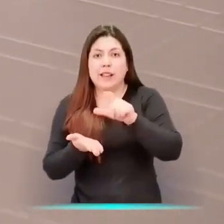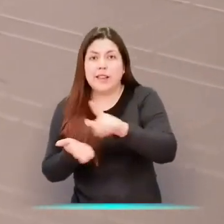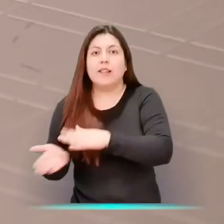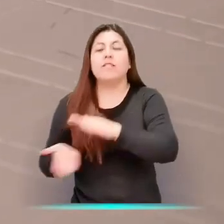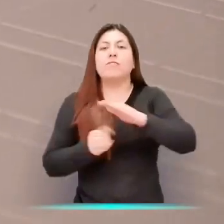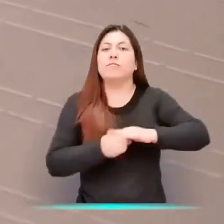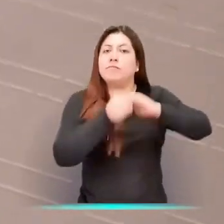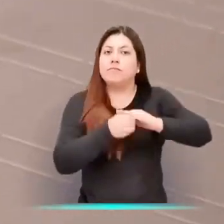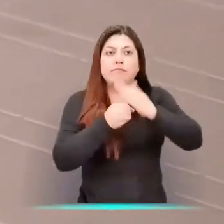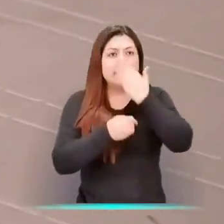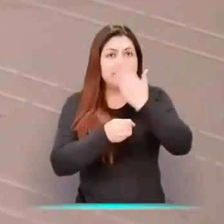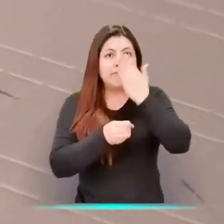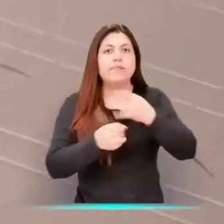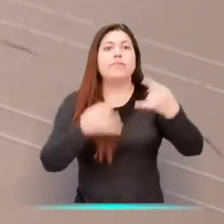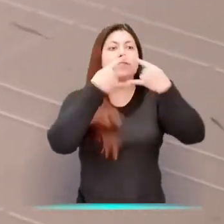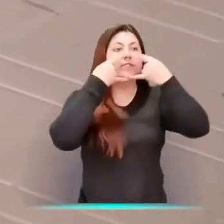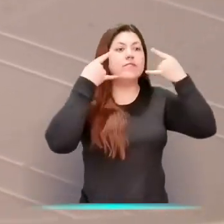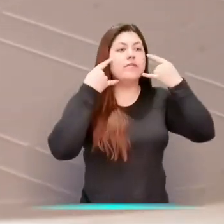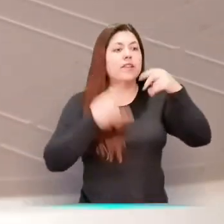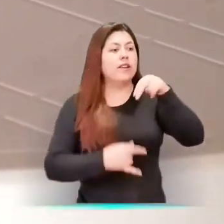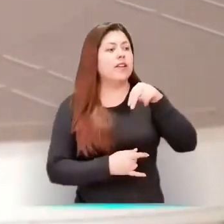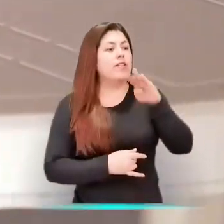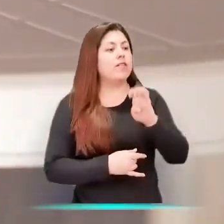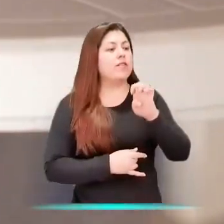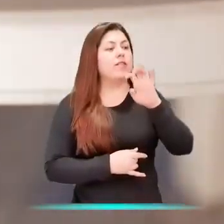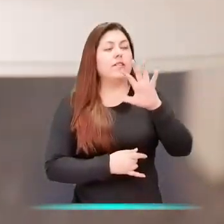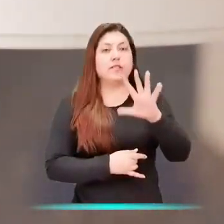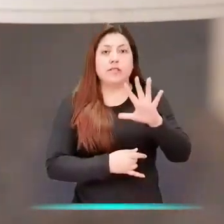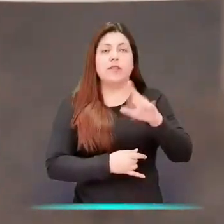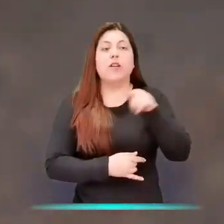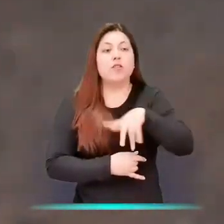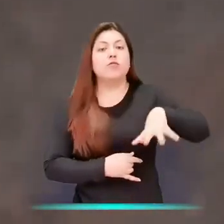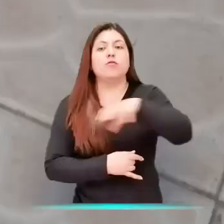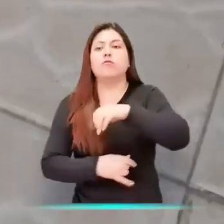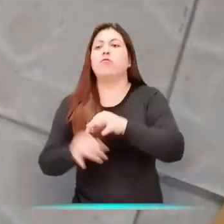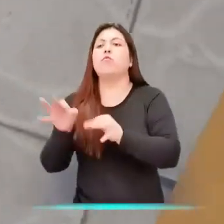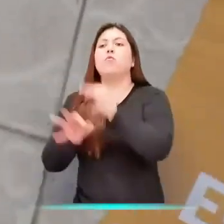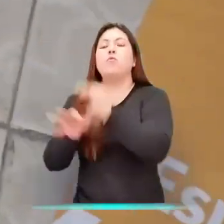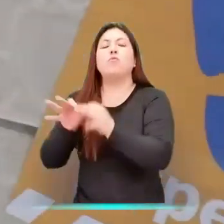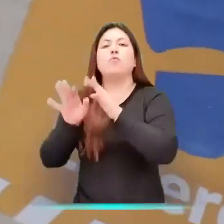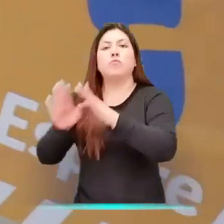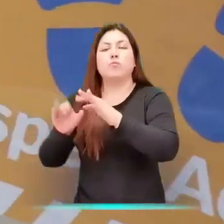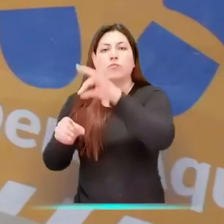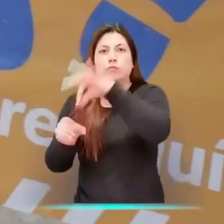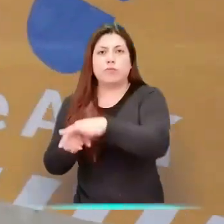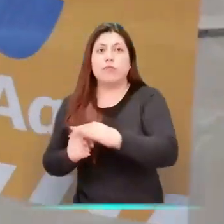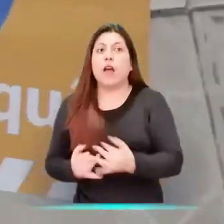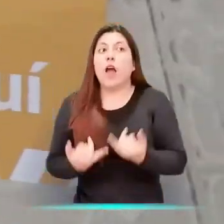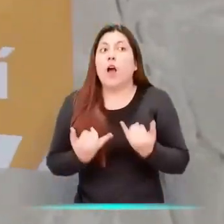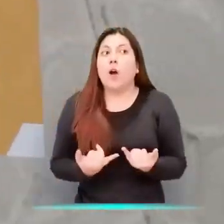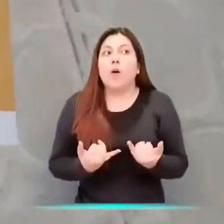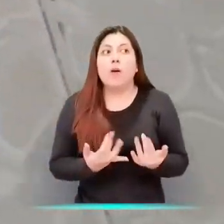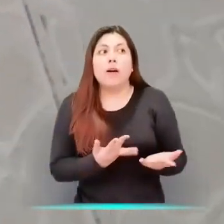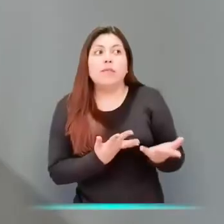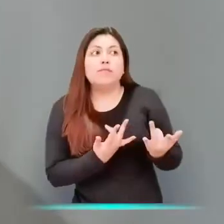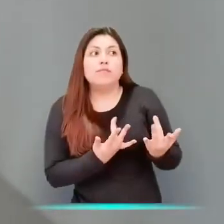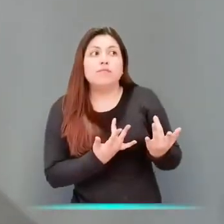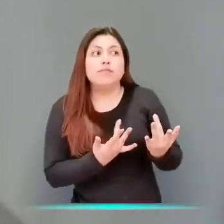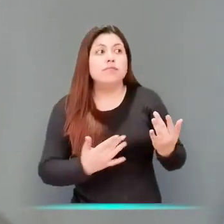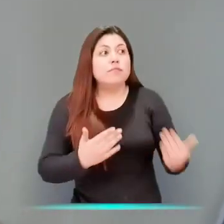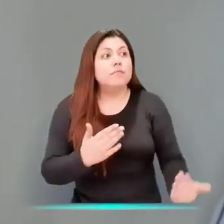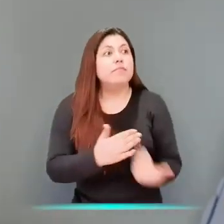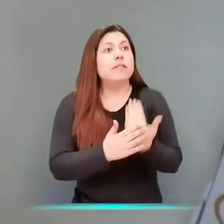antibacterial, cuenta con alcohol y las mascarillas N95 para los jurados de votación. En este momento estamos